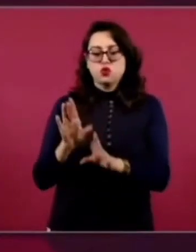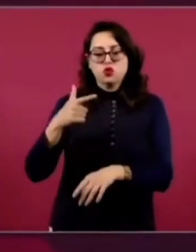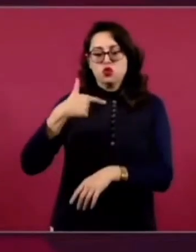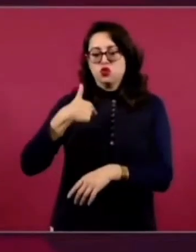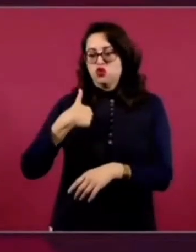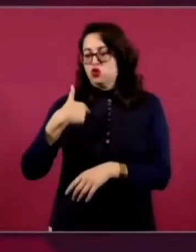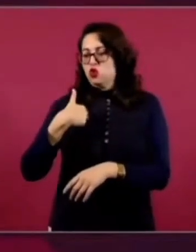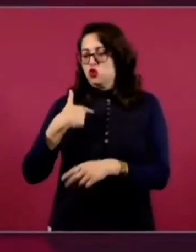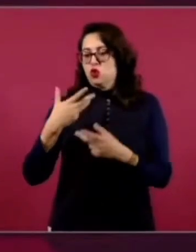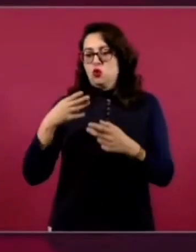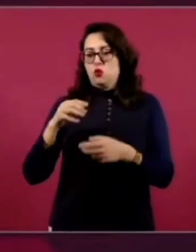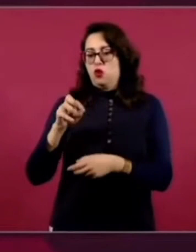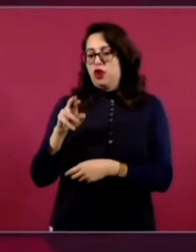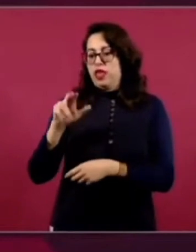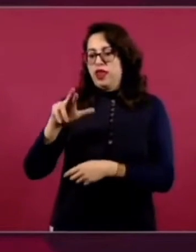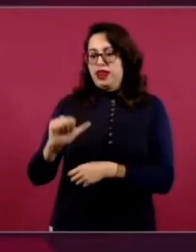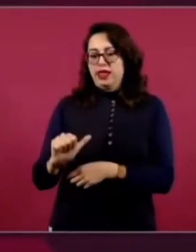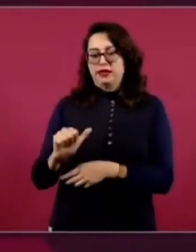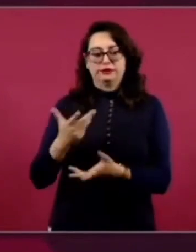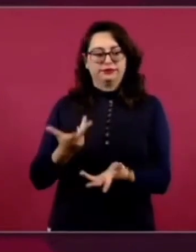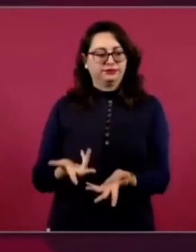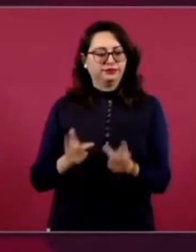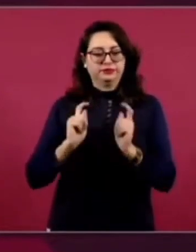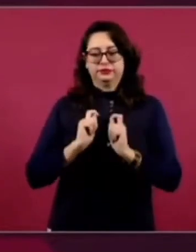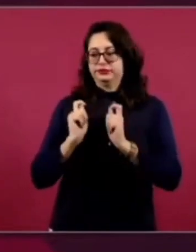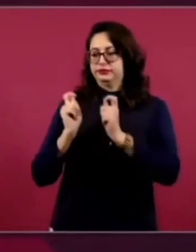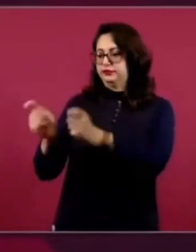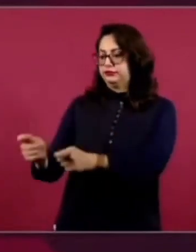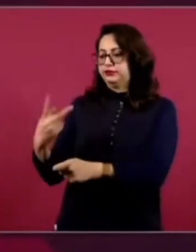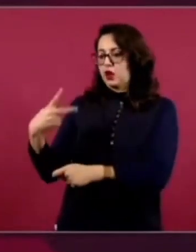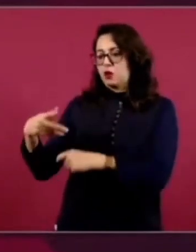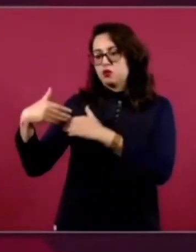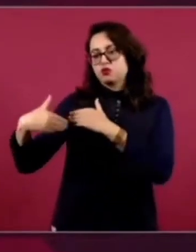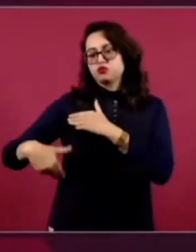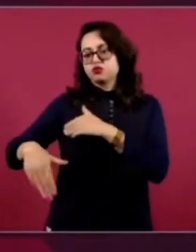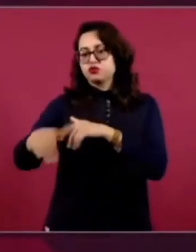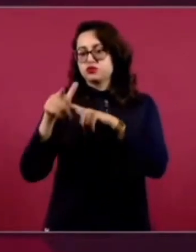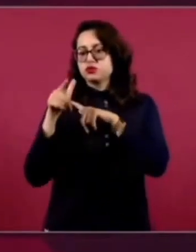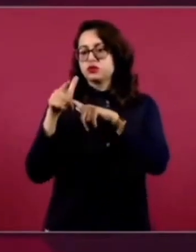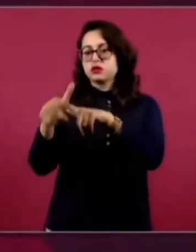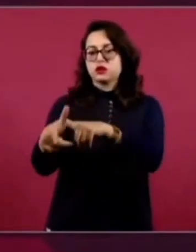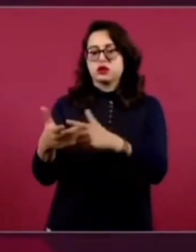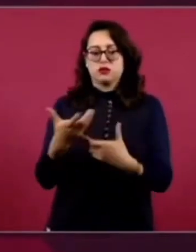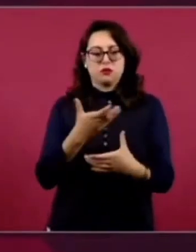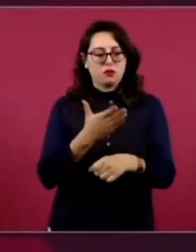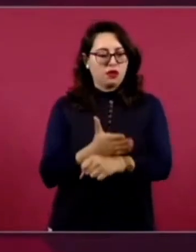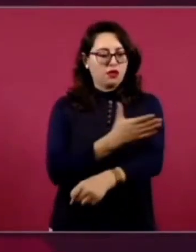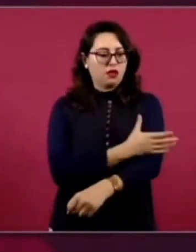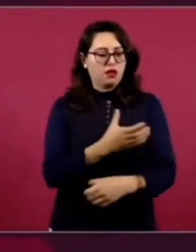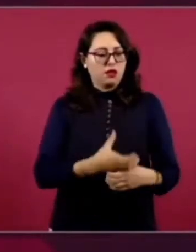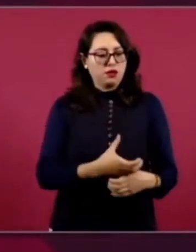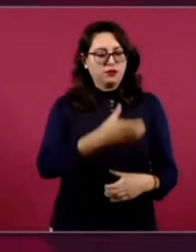para ir a entregar el bastón.